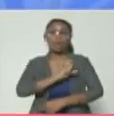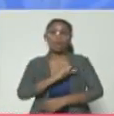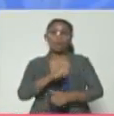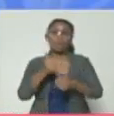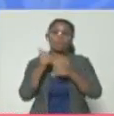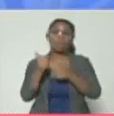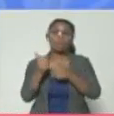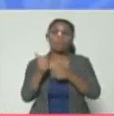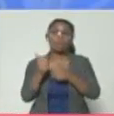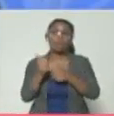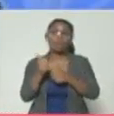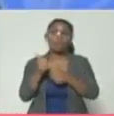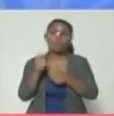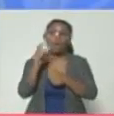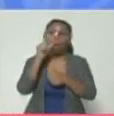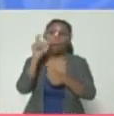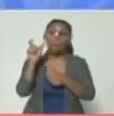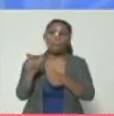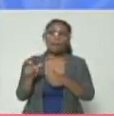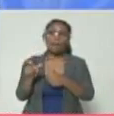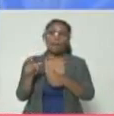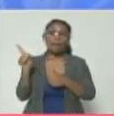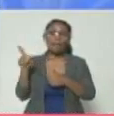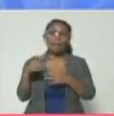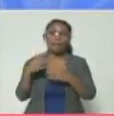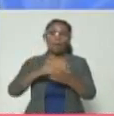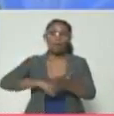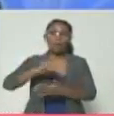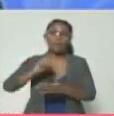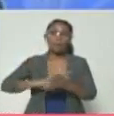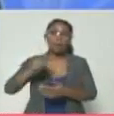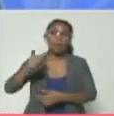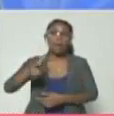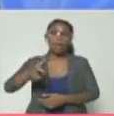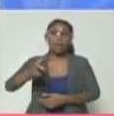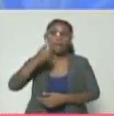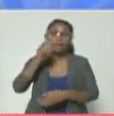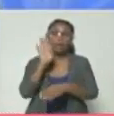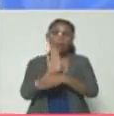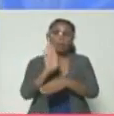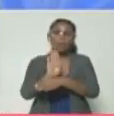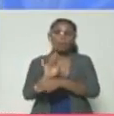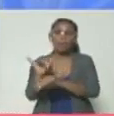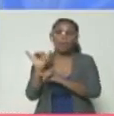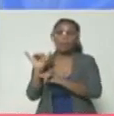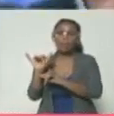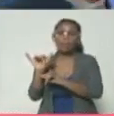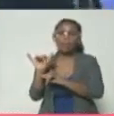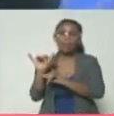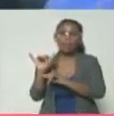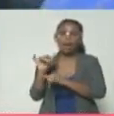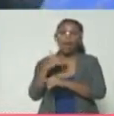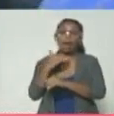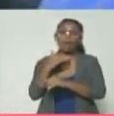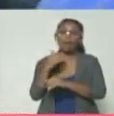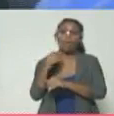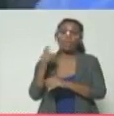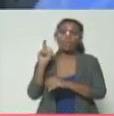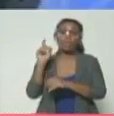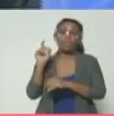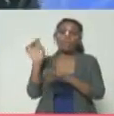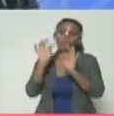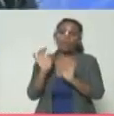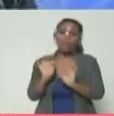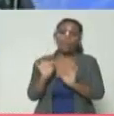Silver Corp fue contratada para la seguridad del mismo concierto algún tipo de sinergia debe haber